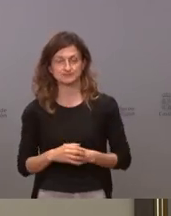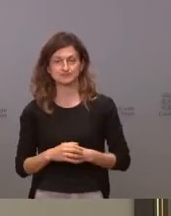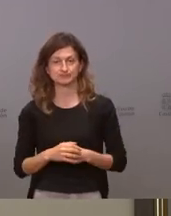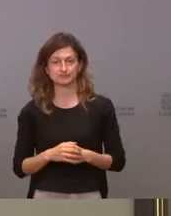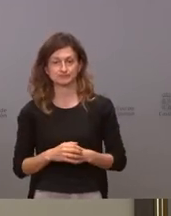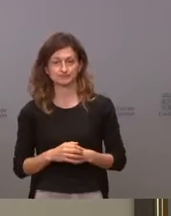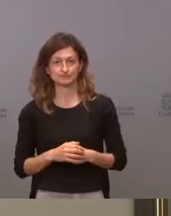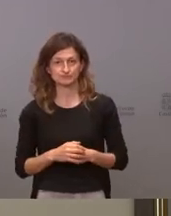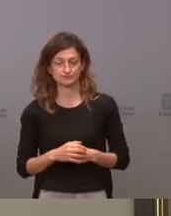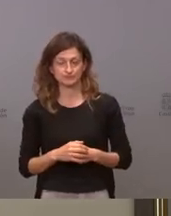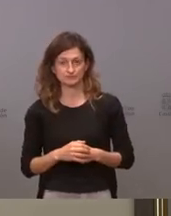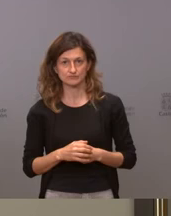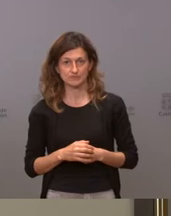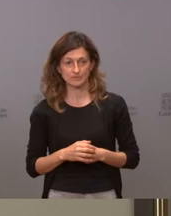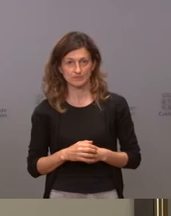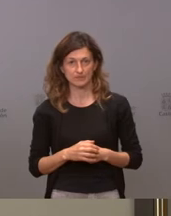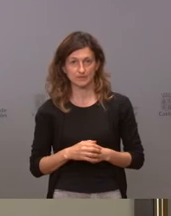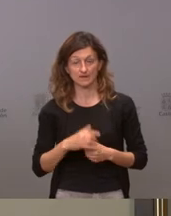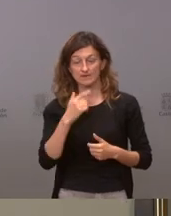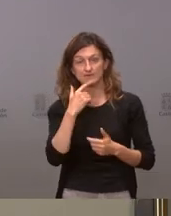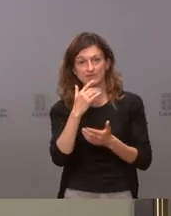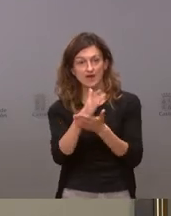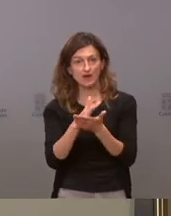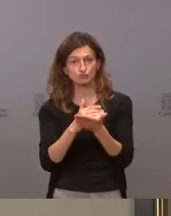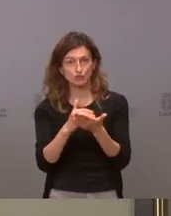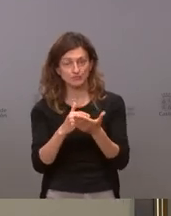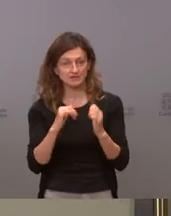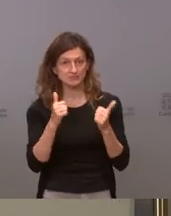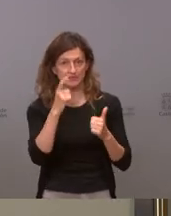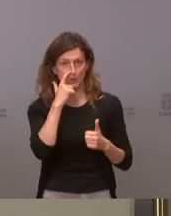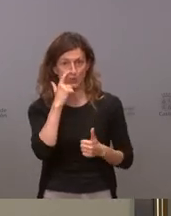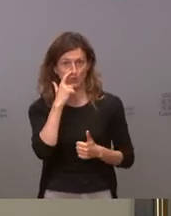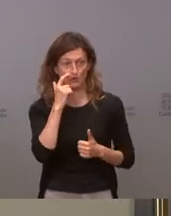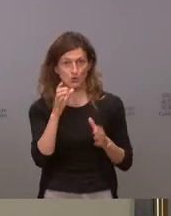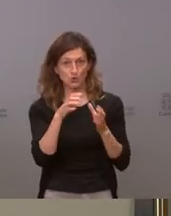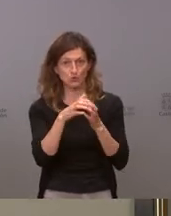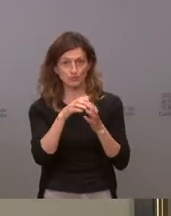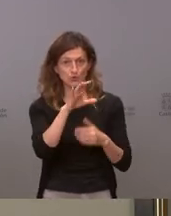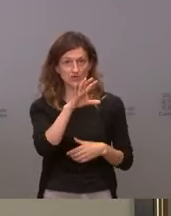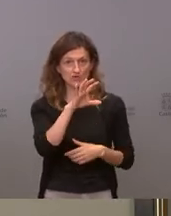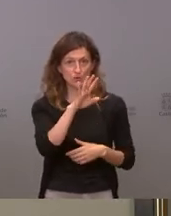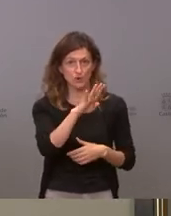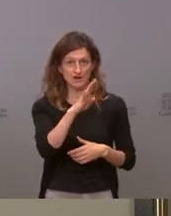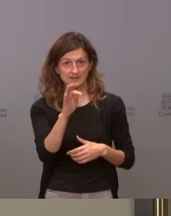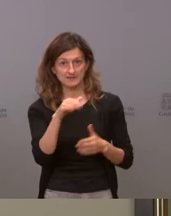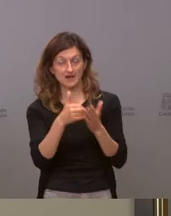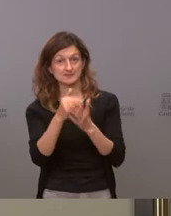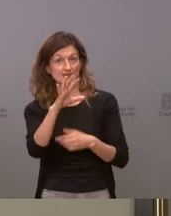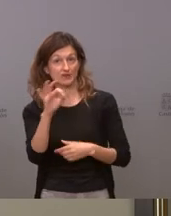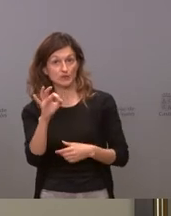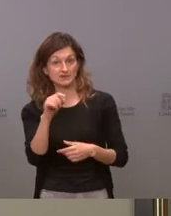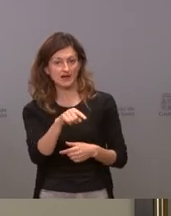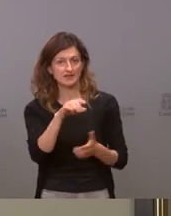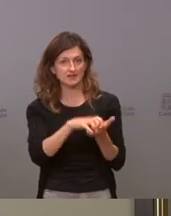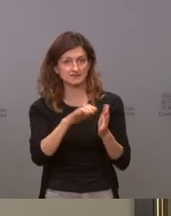luego hay autonomías que ya han anunciado que van a empezar a vacunar en junio al grupo entre 40 y 50 no sé en Castilla y